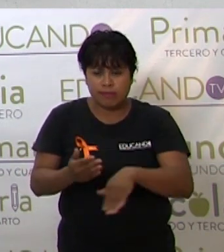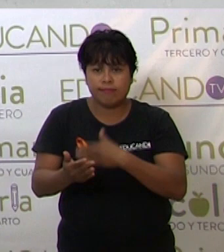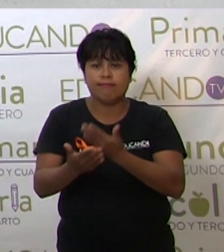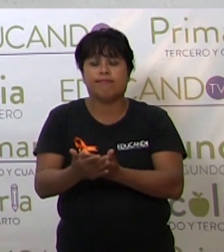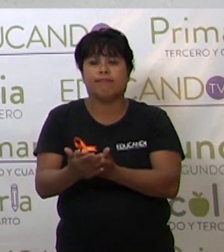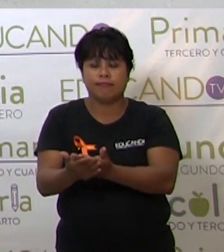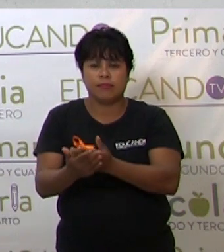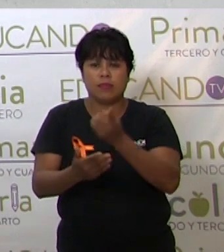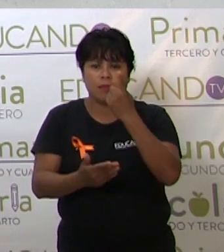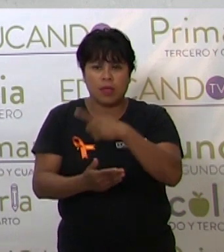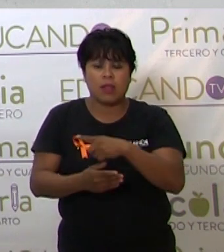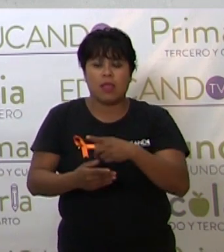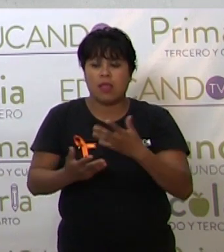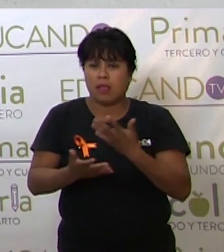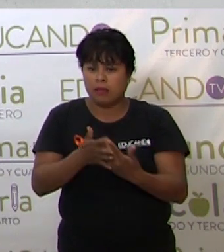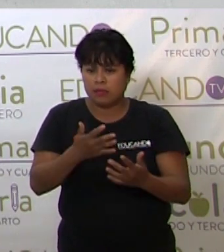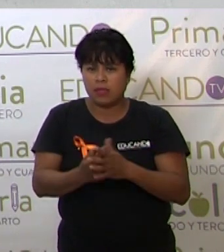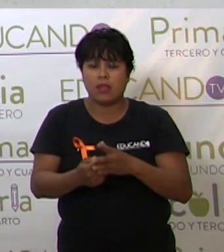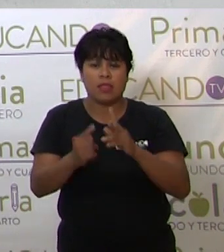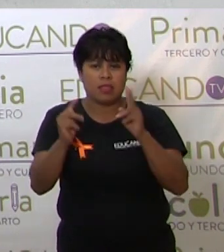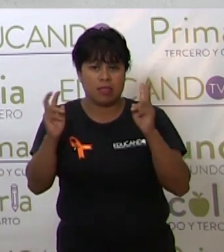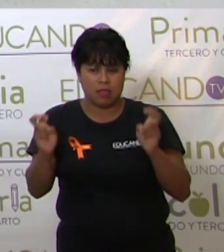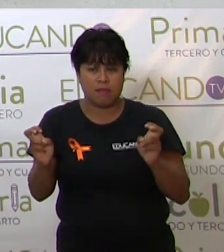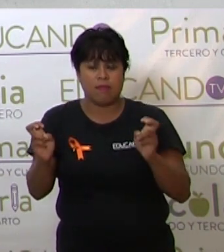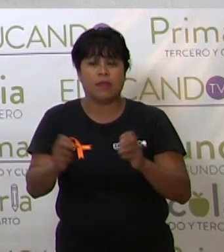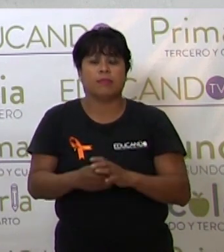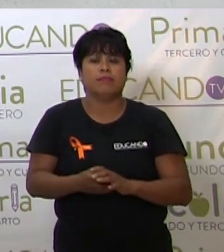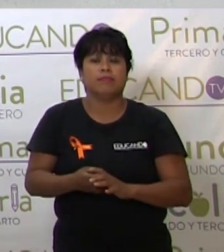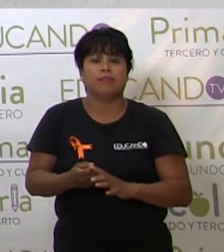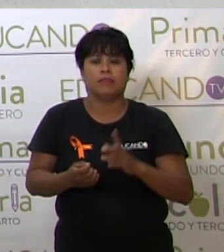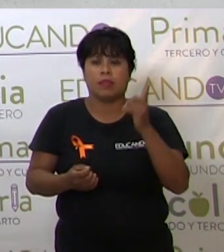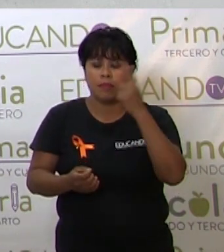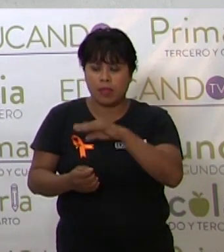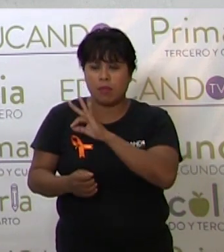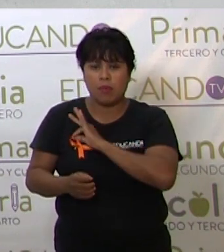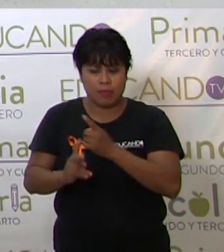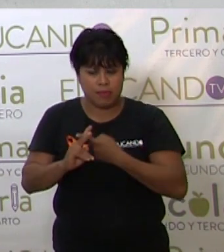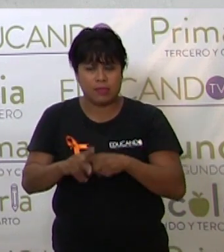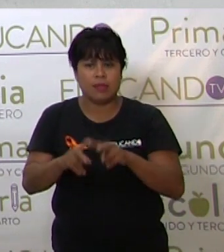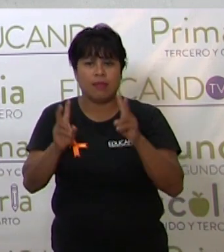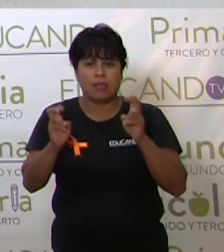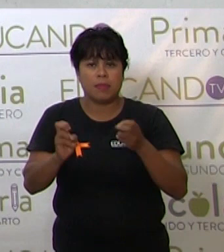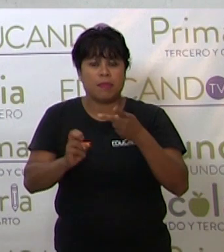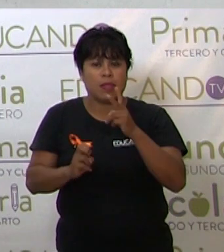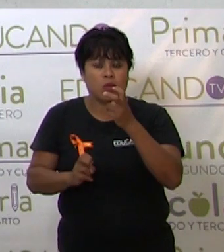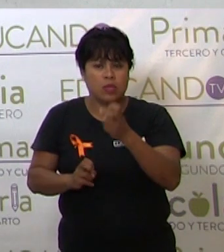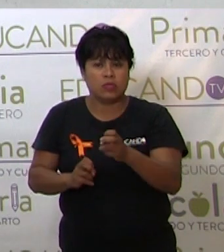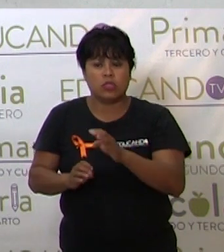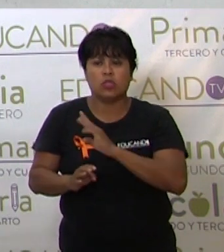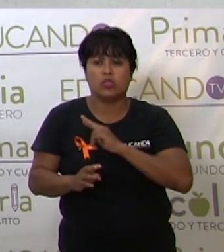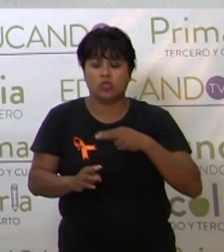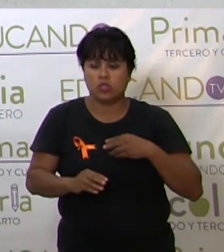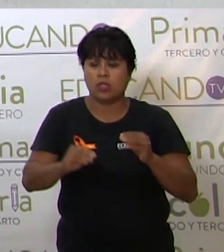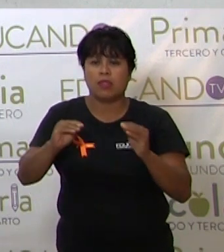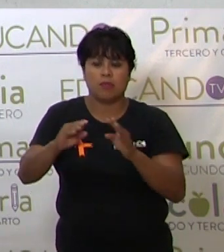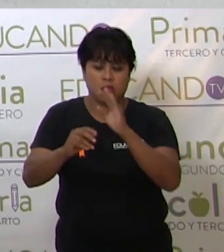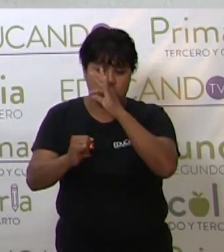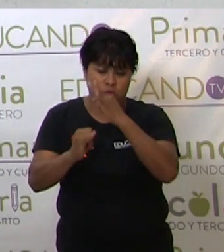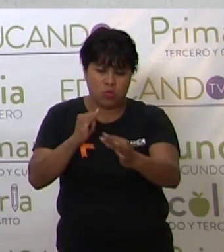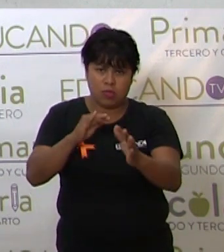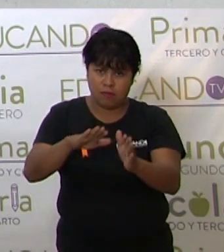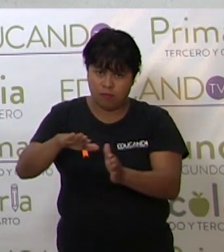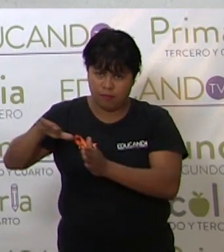a la construcción del tema, para abondar el tema, pero en general las dejamos siempre al último.